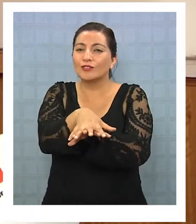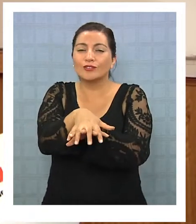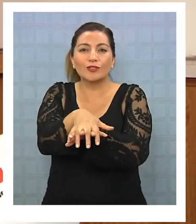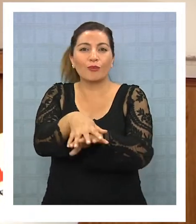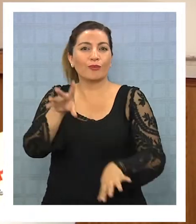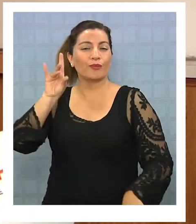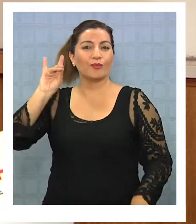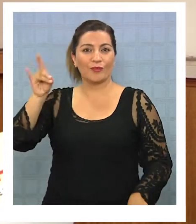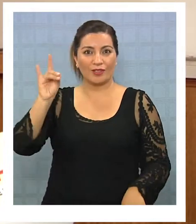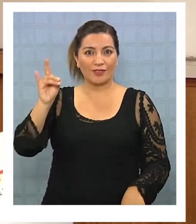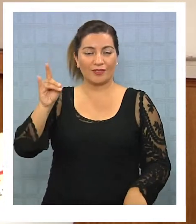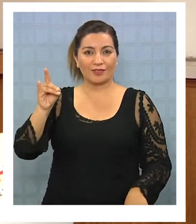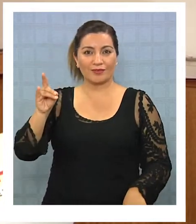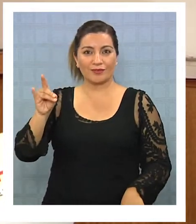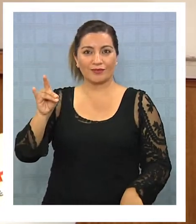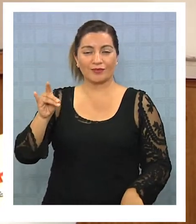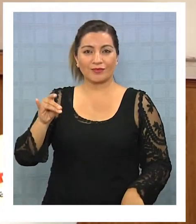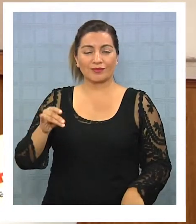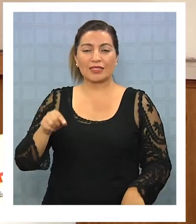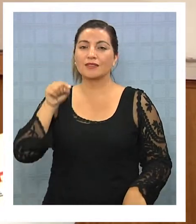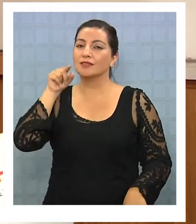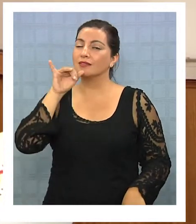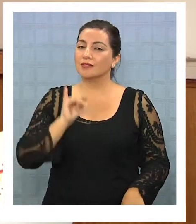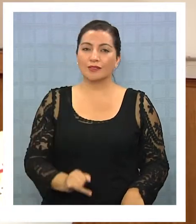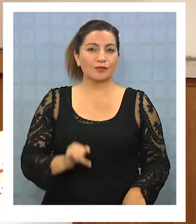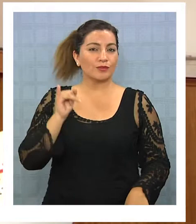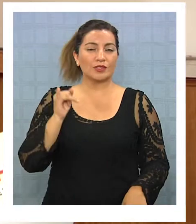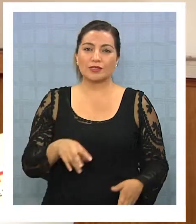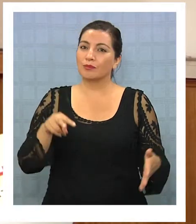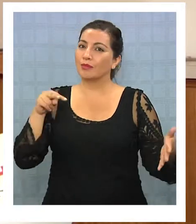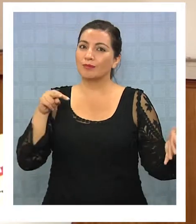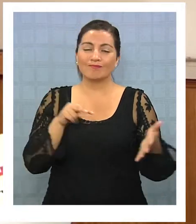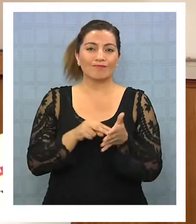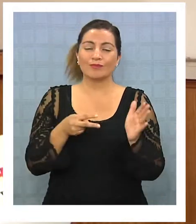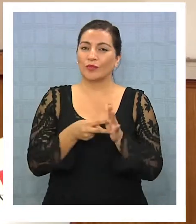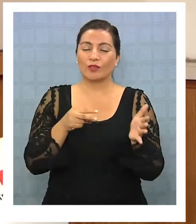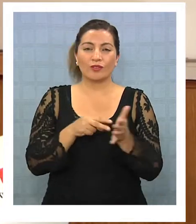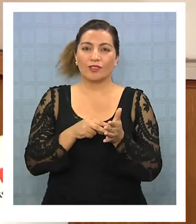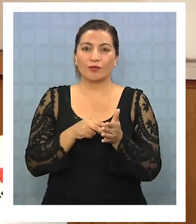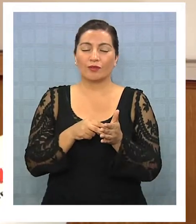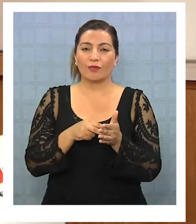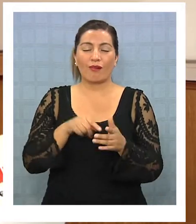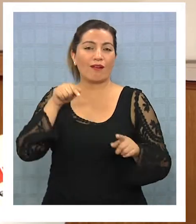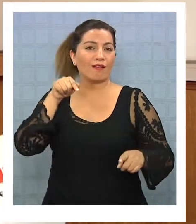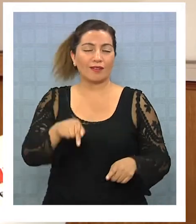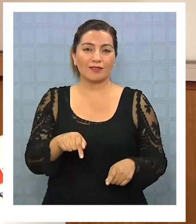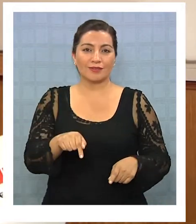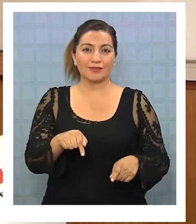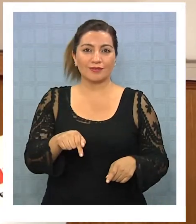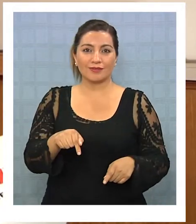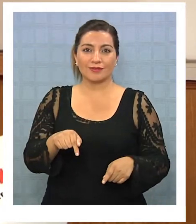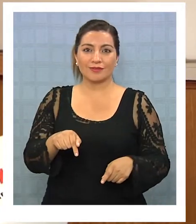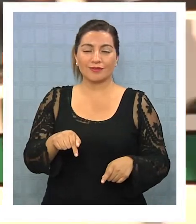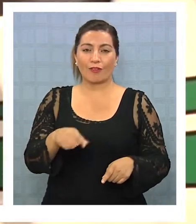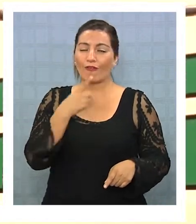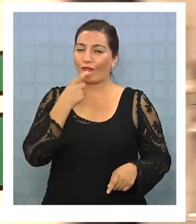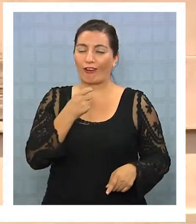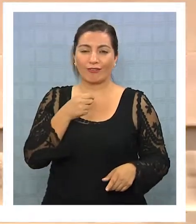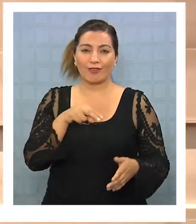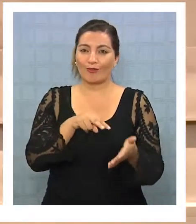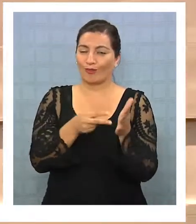Por lo tanto, los conflictos, sin lugar a duda, que nos golpean y nos golpean fuerte.